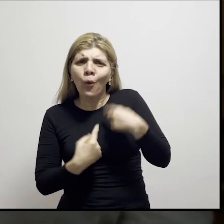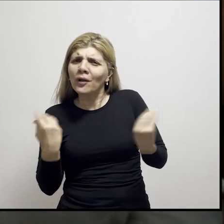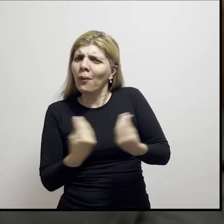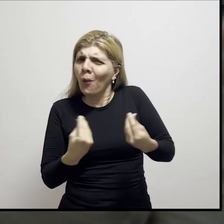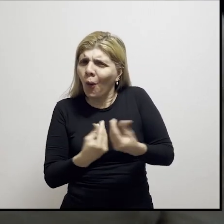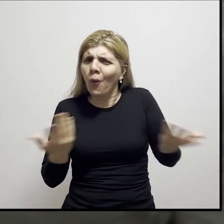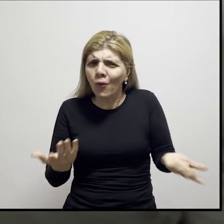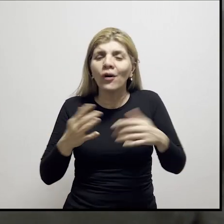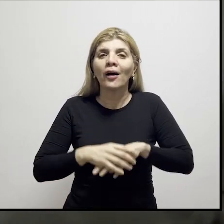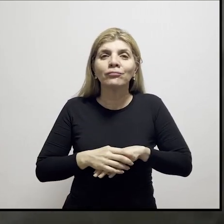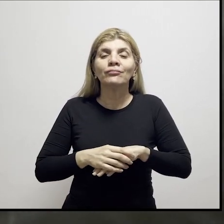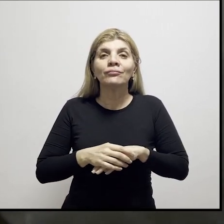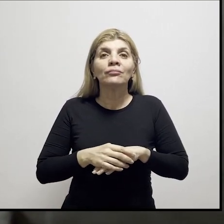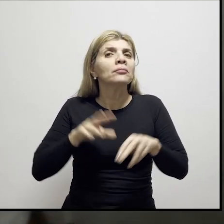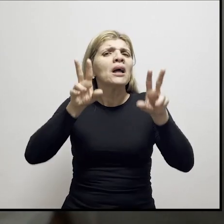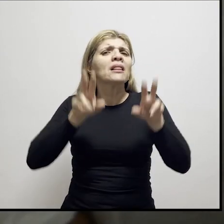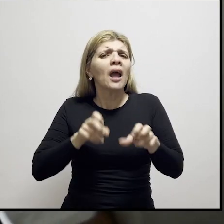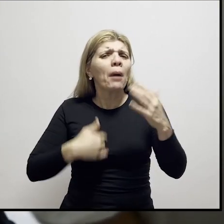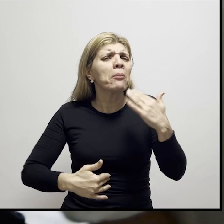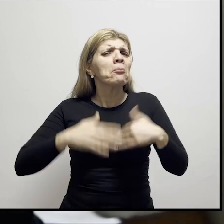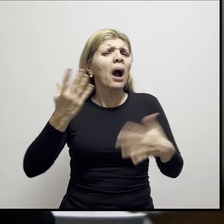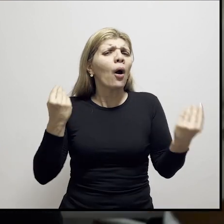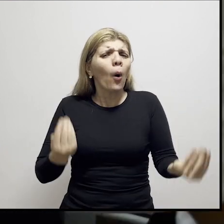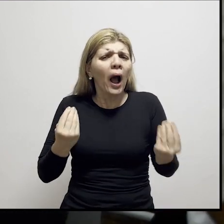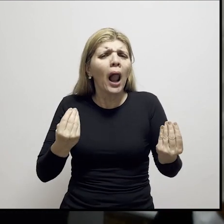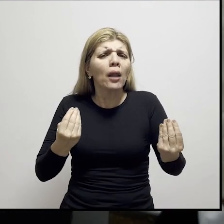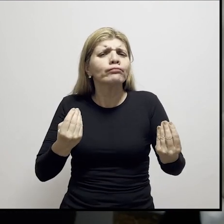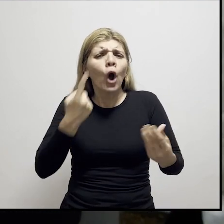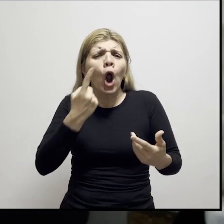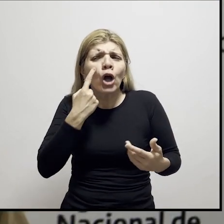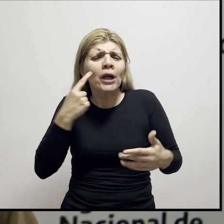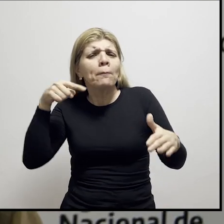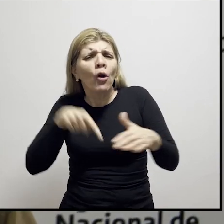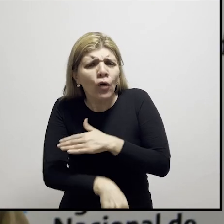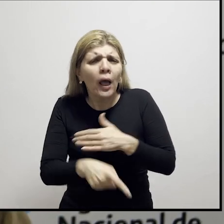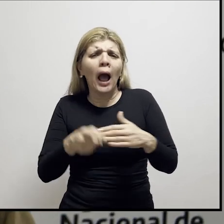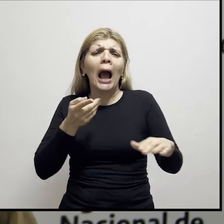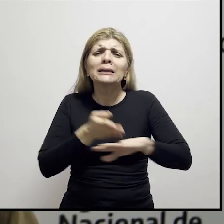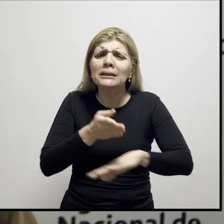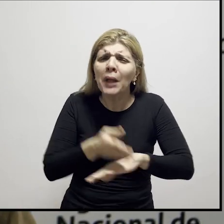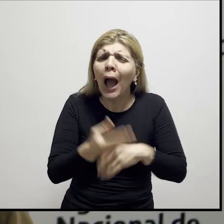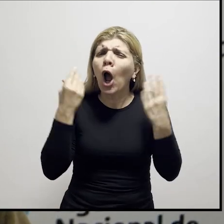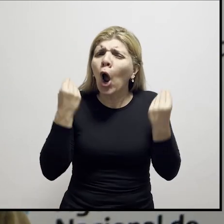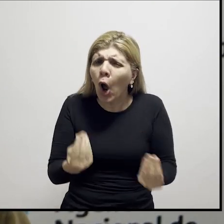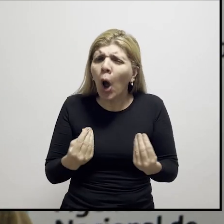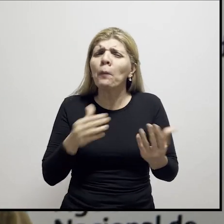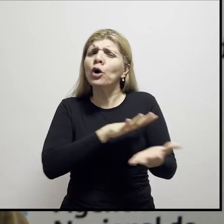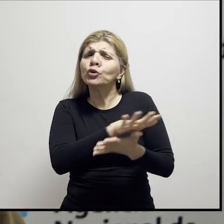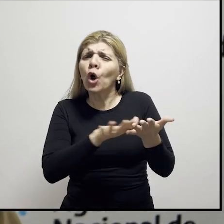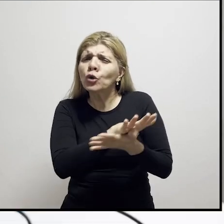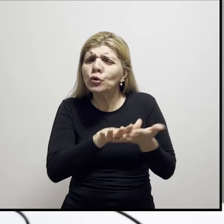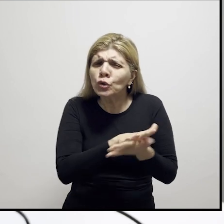que en general tienen que ver con conocer en profundidad las medidas de accesibilidad que hoy están disponibles, poder resolver